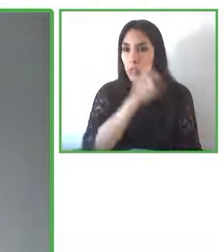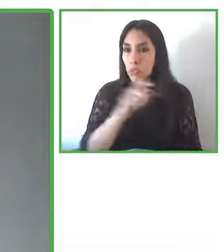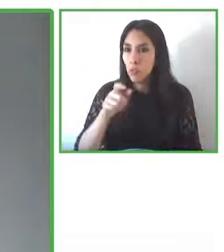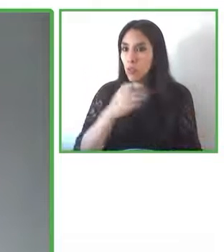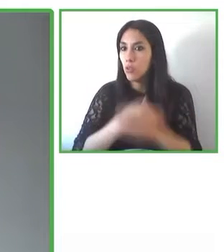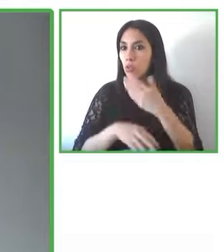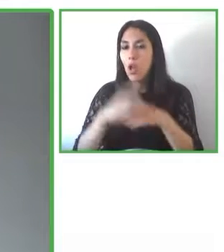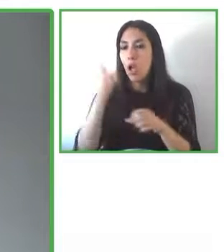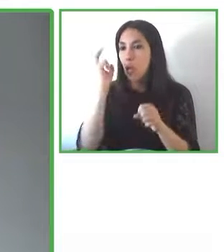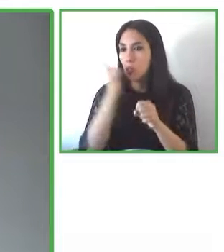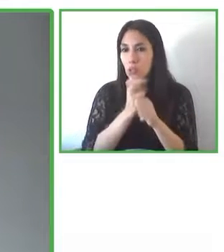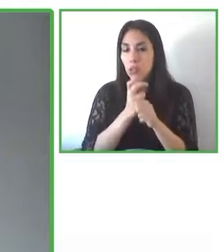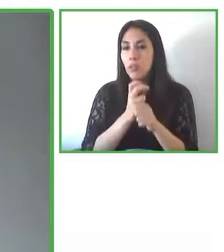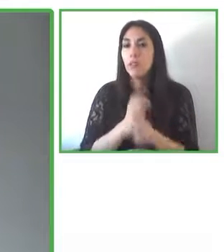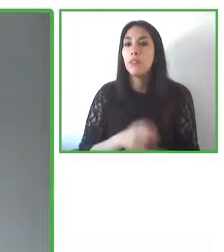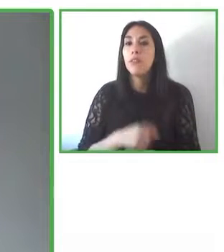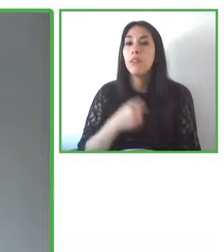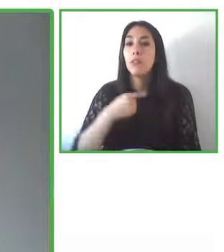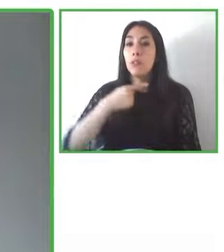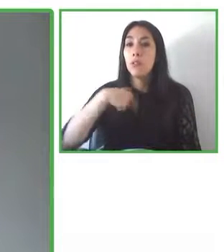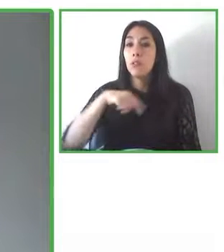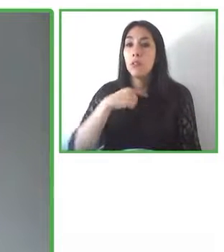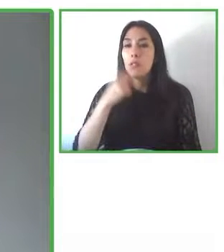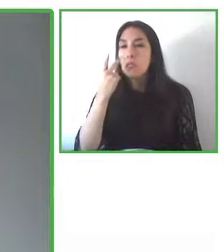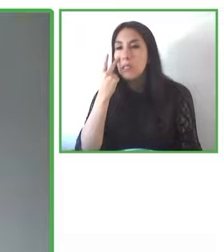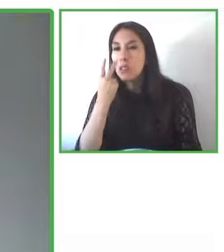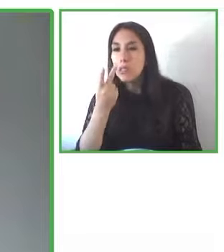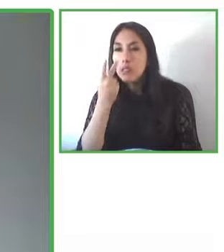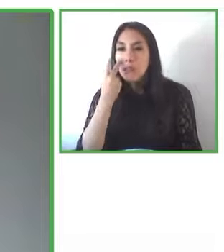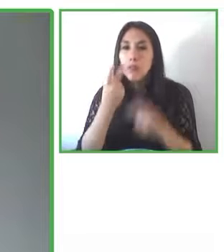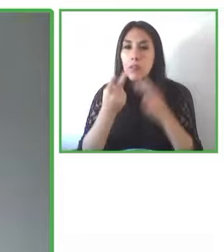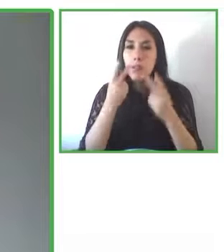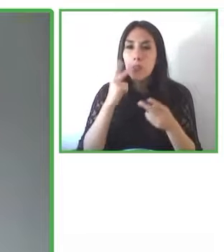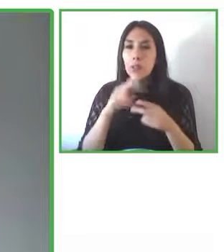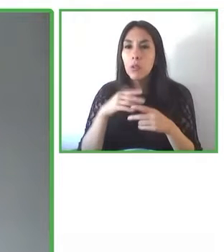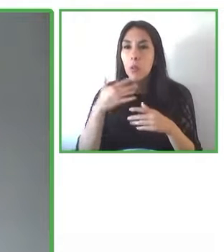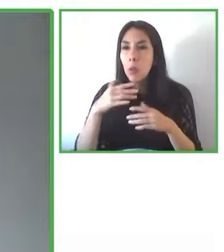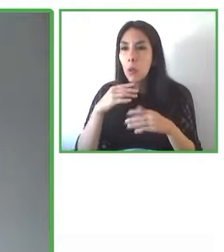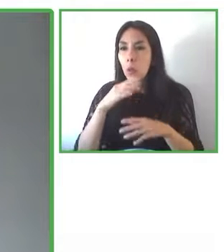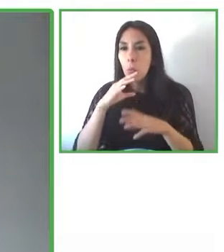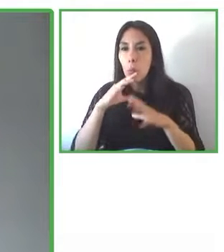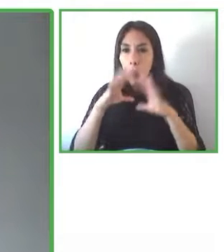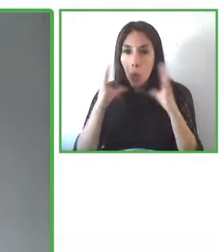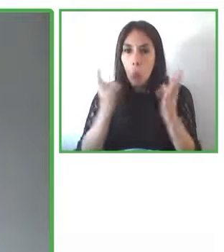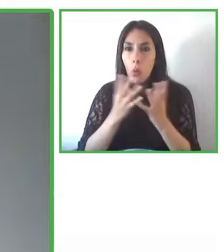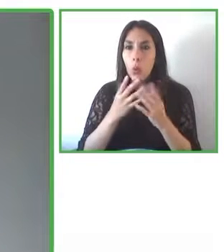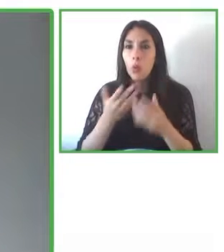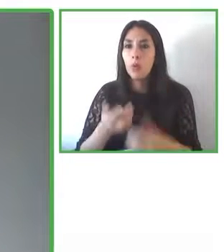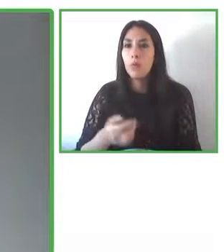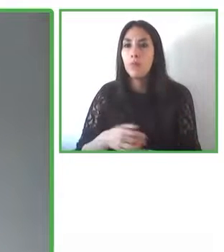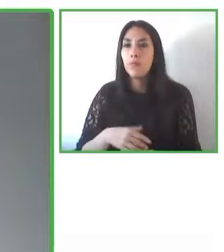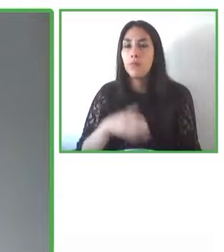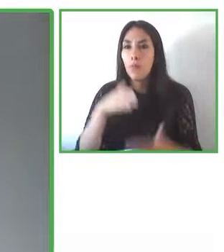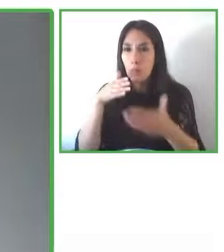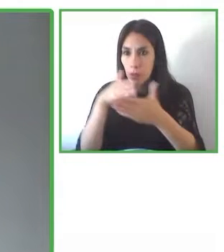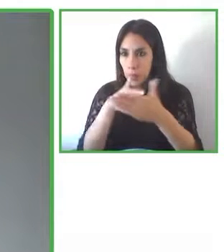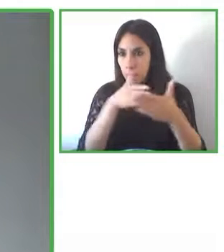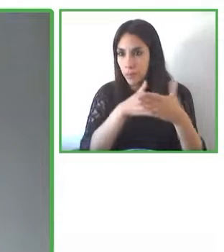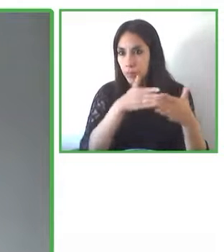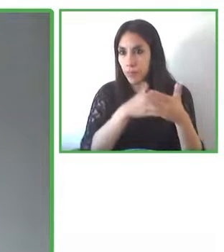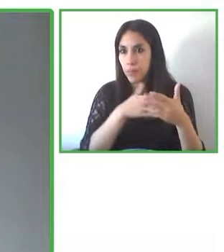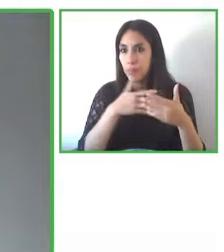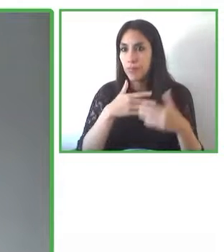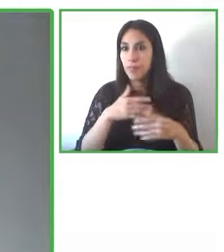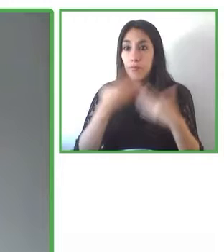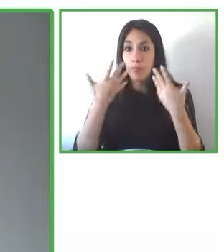las maneras de poder eliminar esas barreras, se podrá realizar una verdadera inclusión.